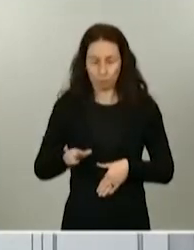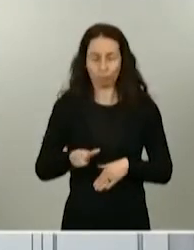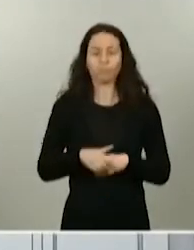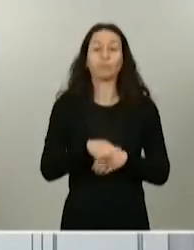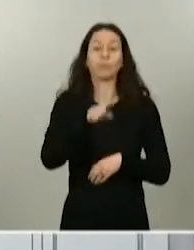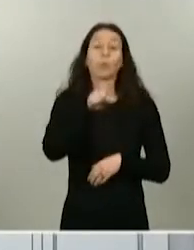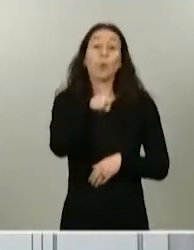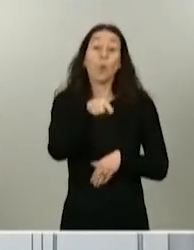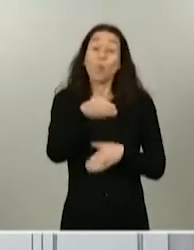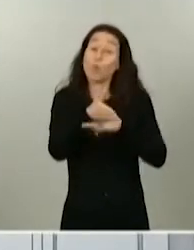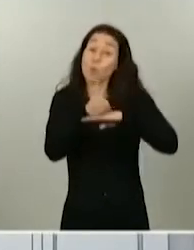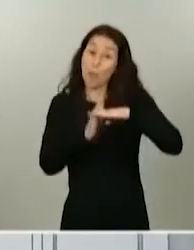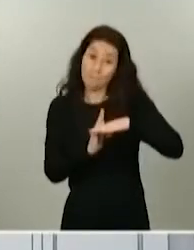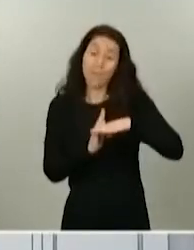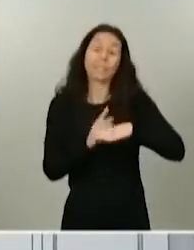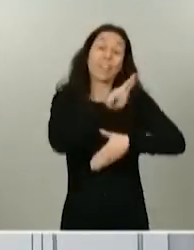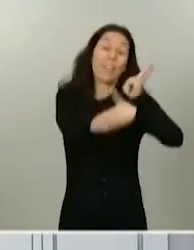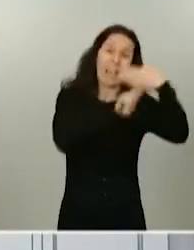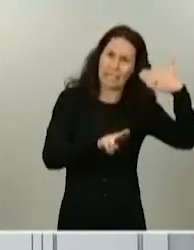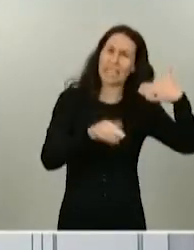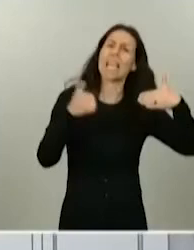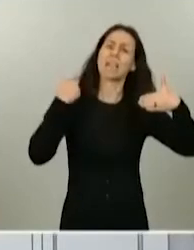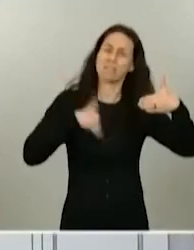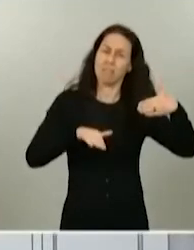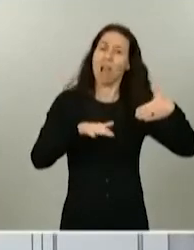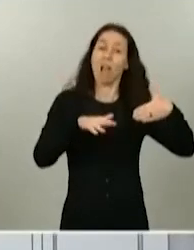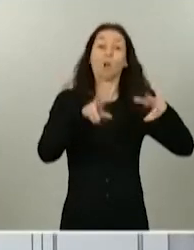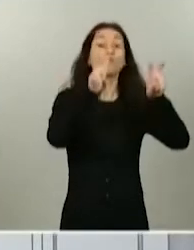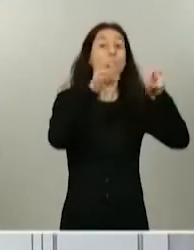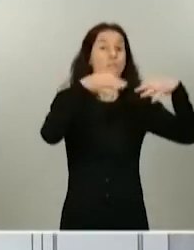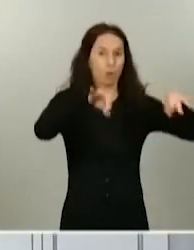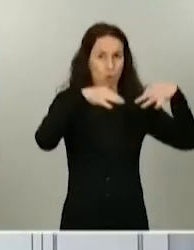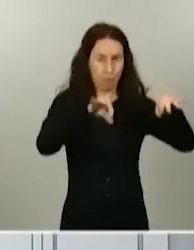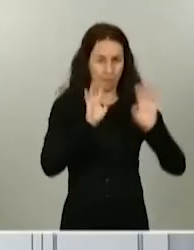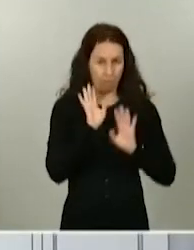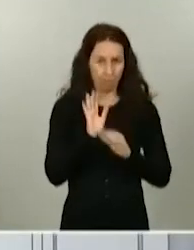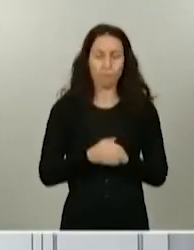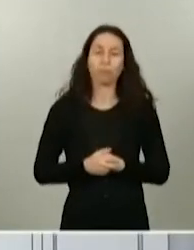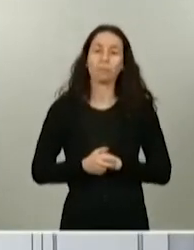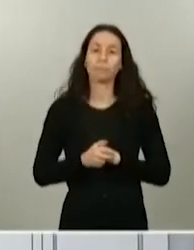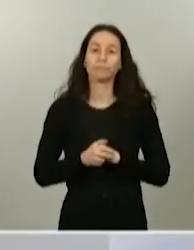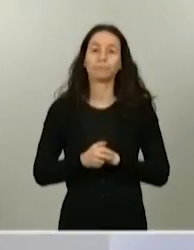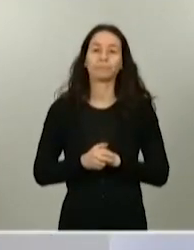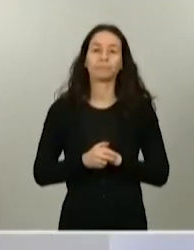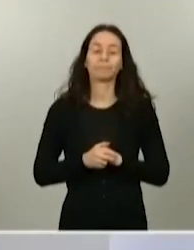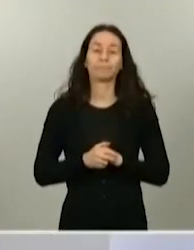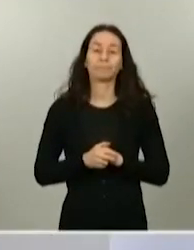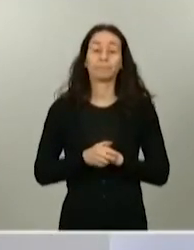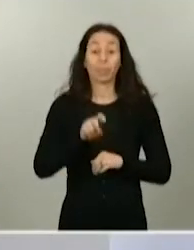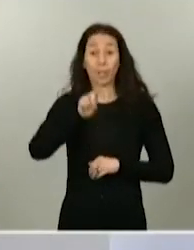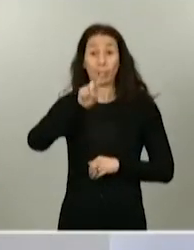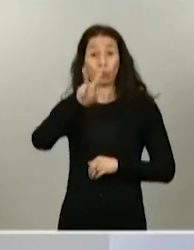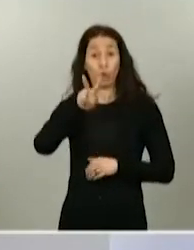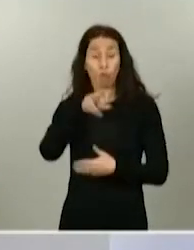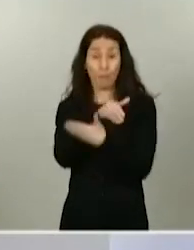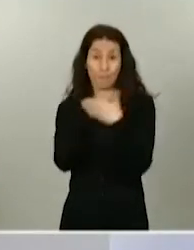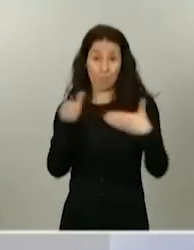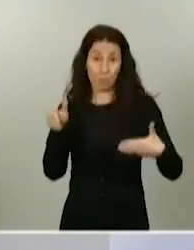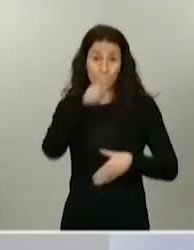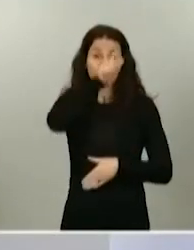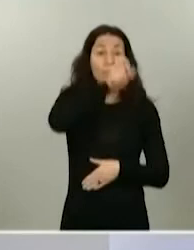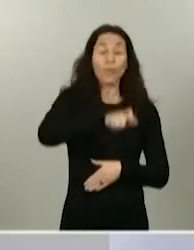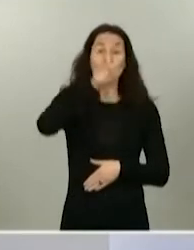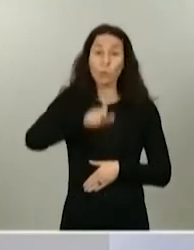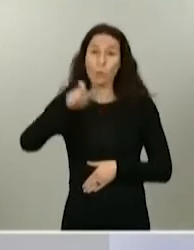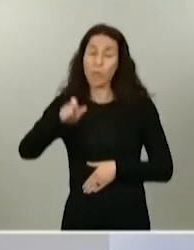los ciudadanos de Galicia, ya en nueva normalidad, por tanto, sin estado de alarma, y 12 millones de ciudadanos, uno de cada cuatro